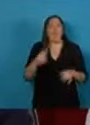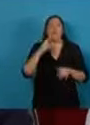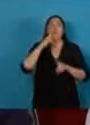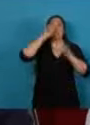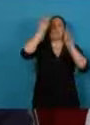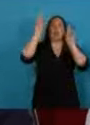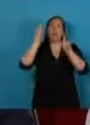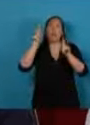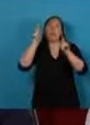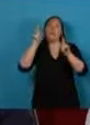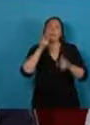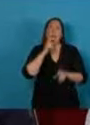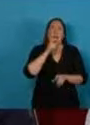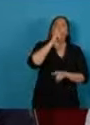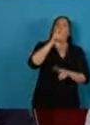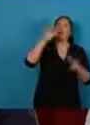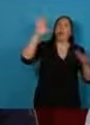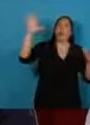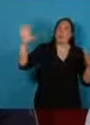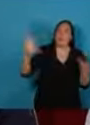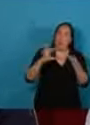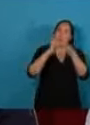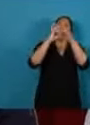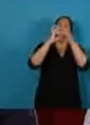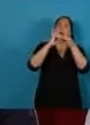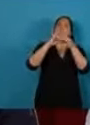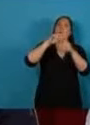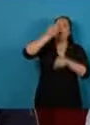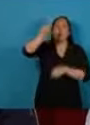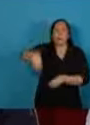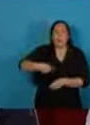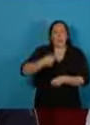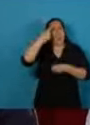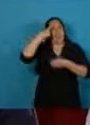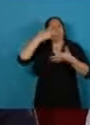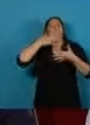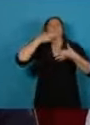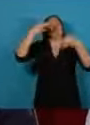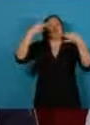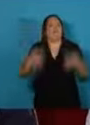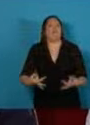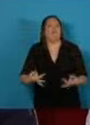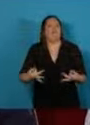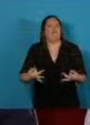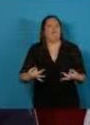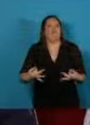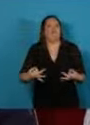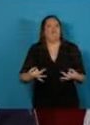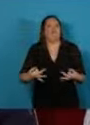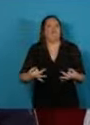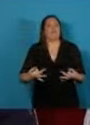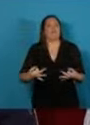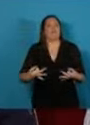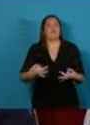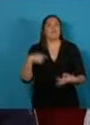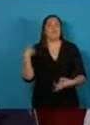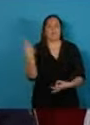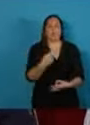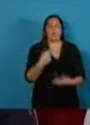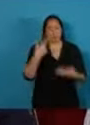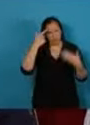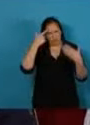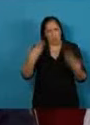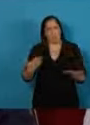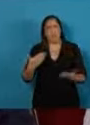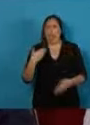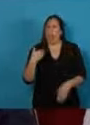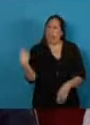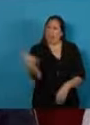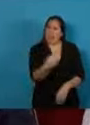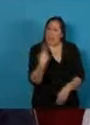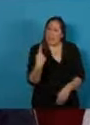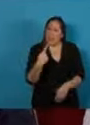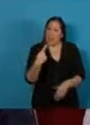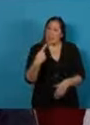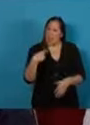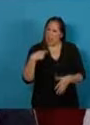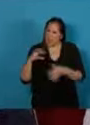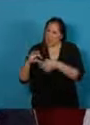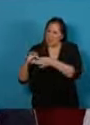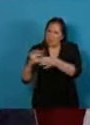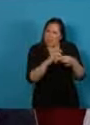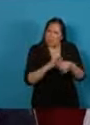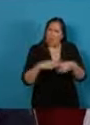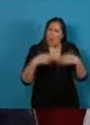respuestas nuestras palabras adquieren dimensión real ¿seremos capaces como Argentina Unida de